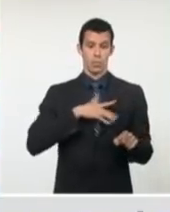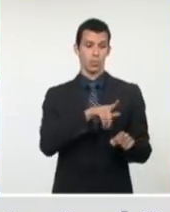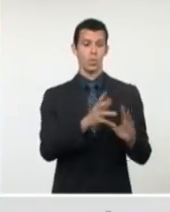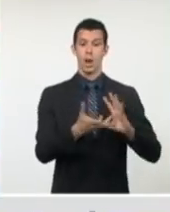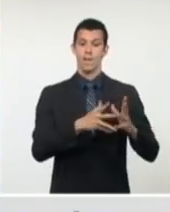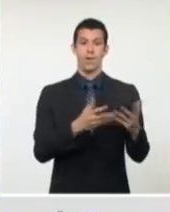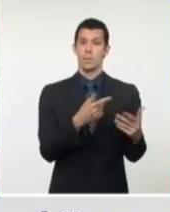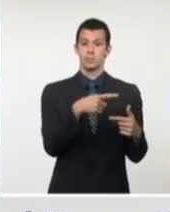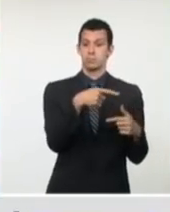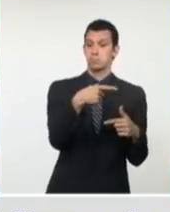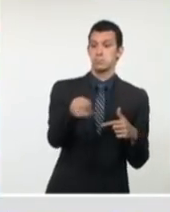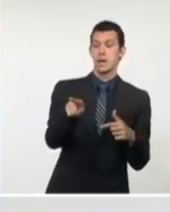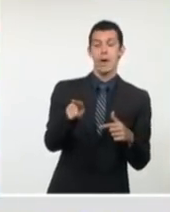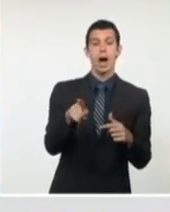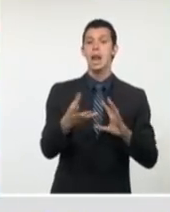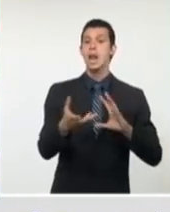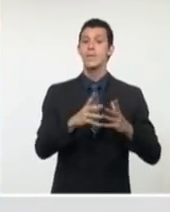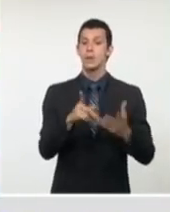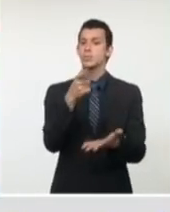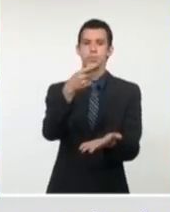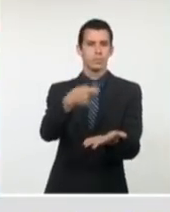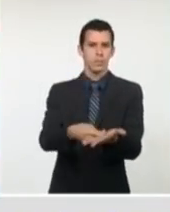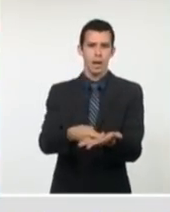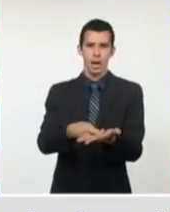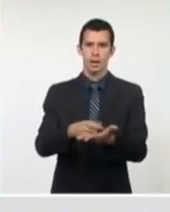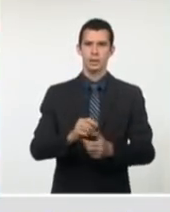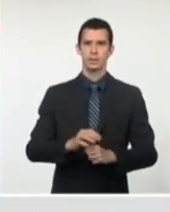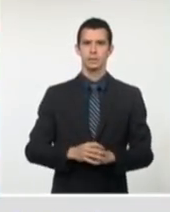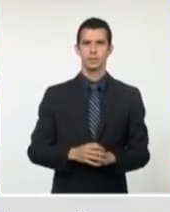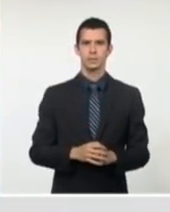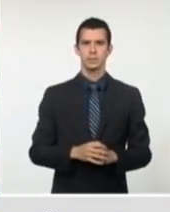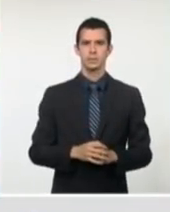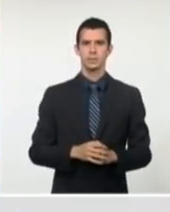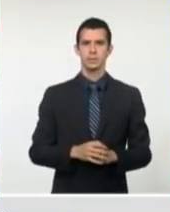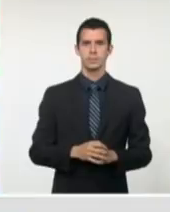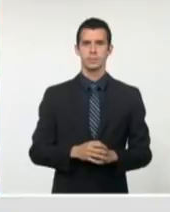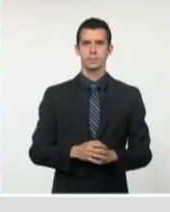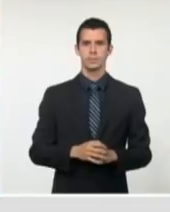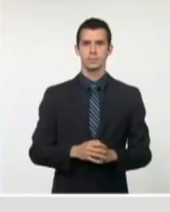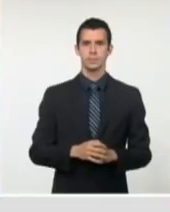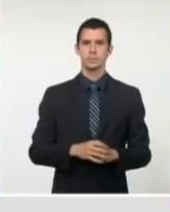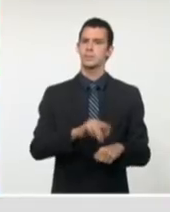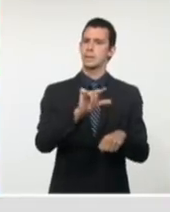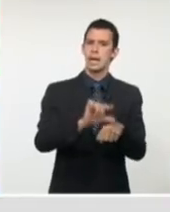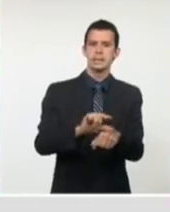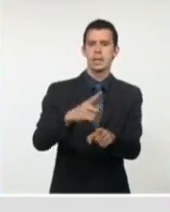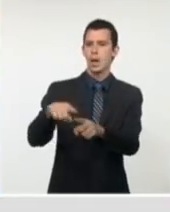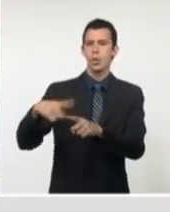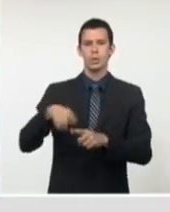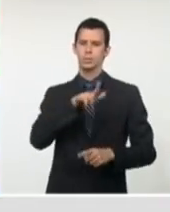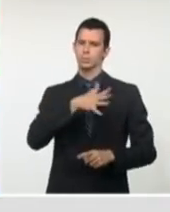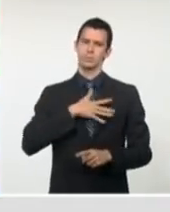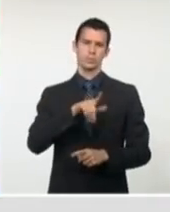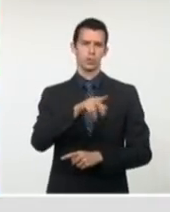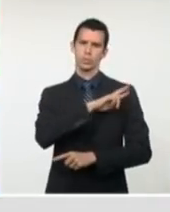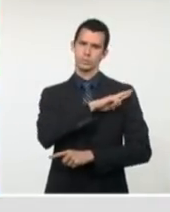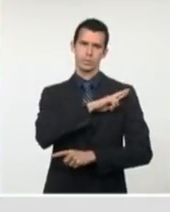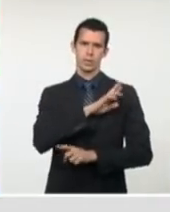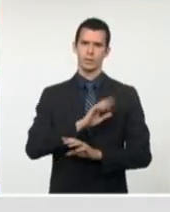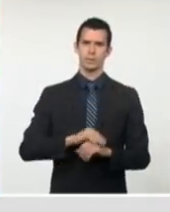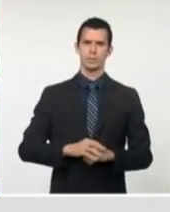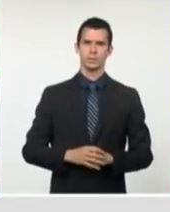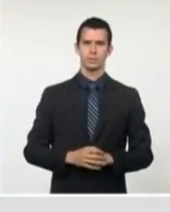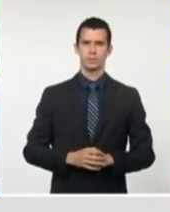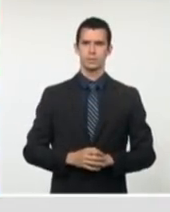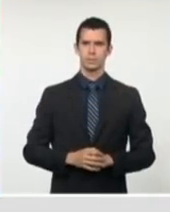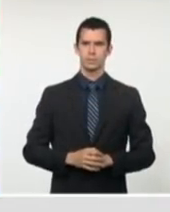los medios disponibles para ello, según las tarifas vigentes en nuestro país. Se mantiene el protocolo para el